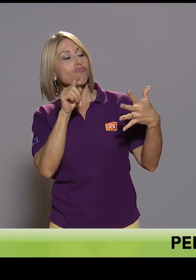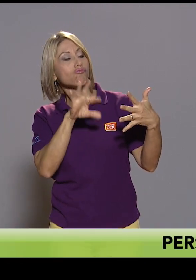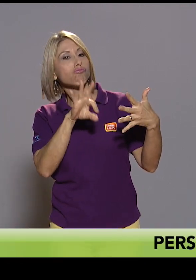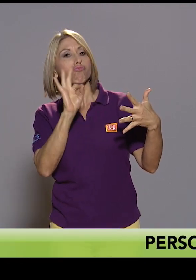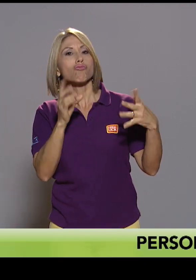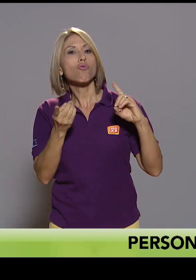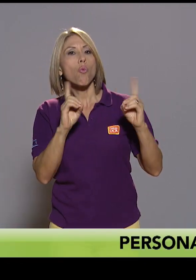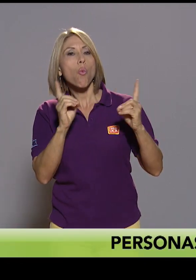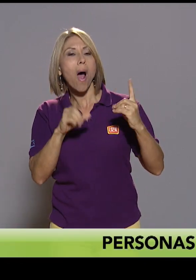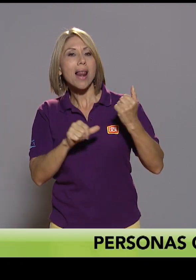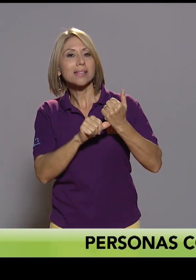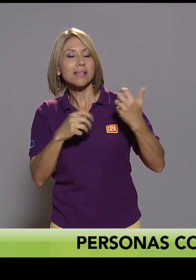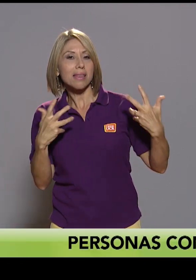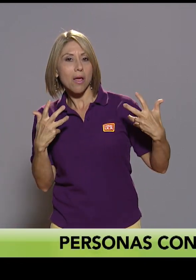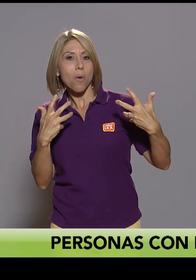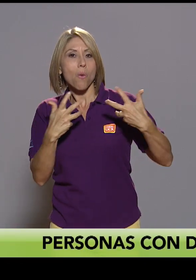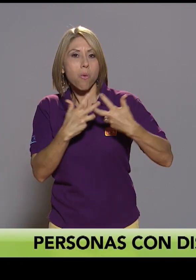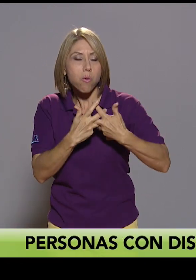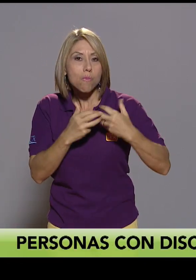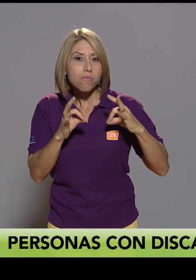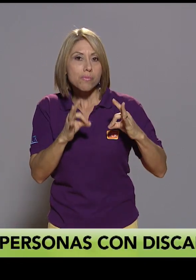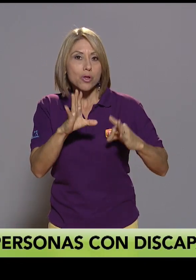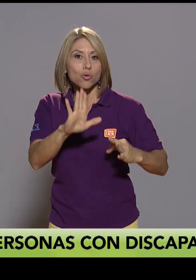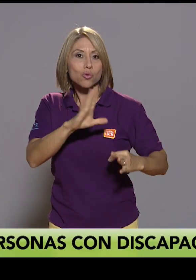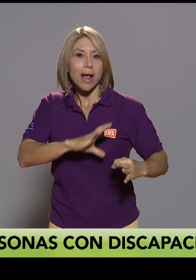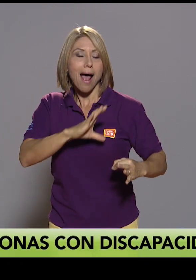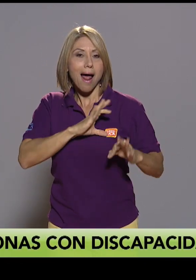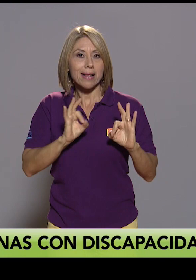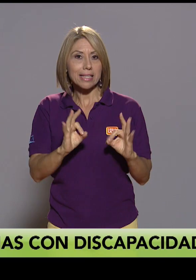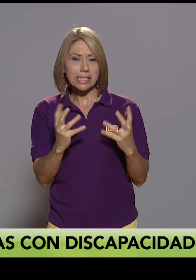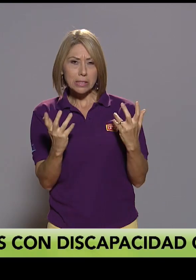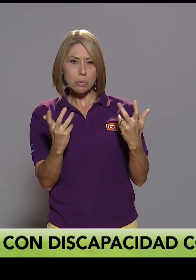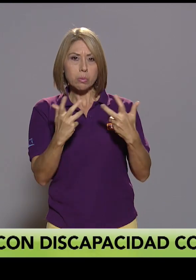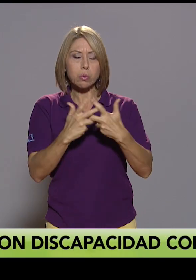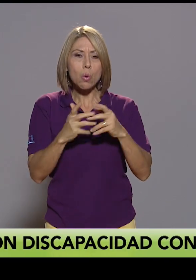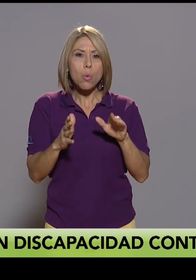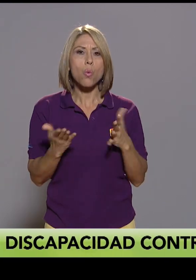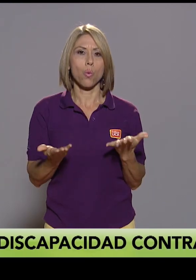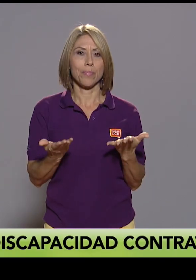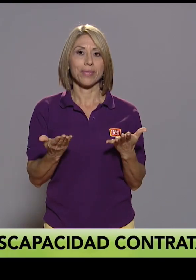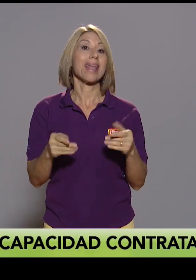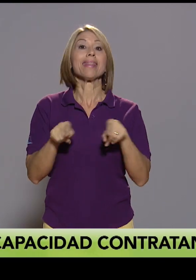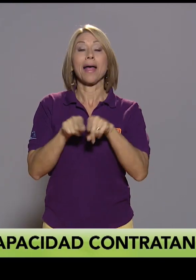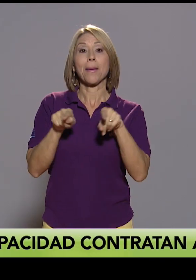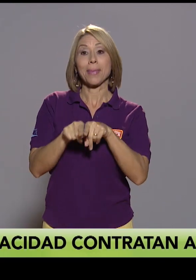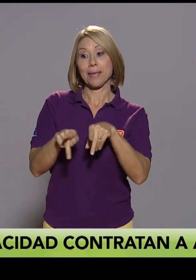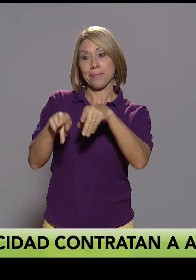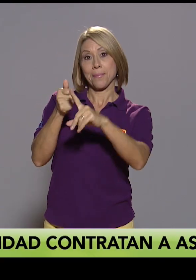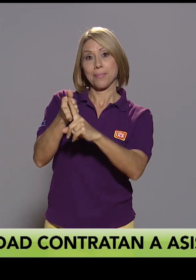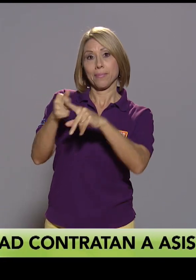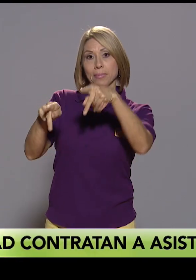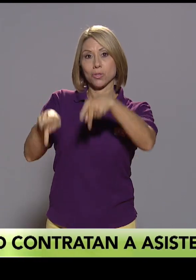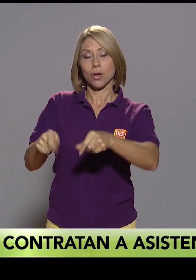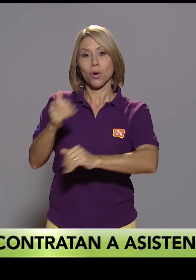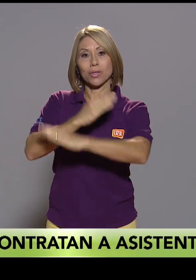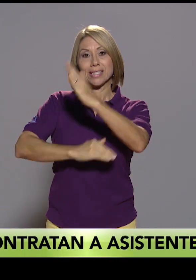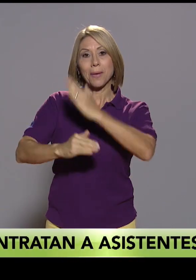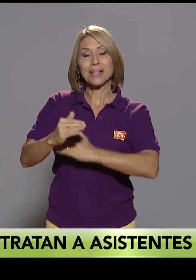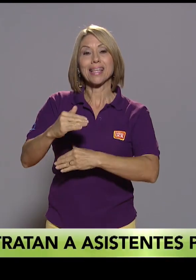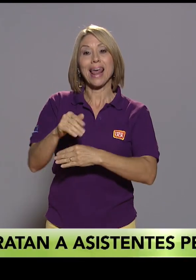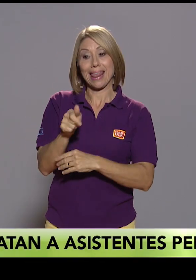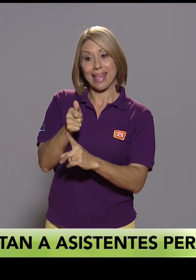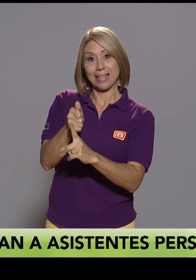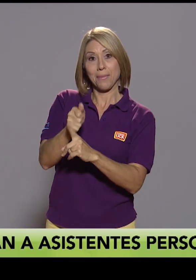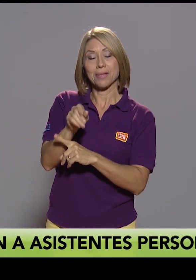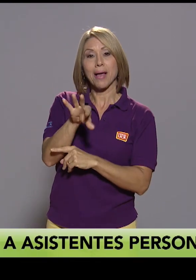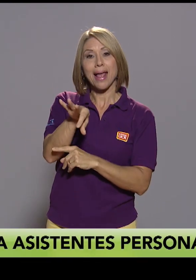A sus características, a sus condiciones. Habría todo un proceso de selección ahí de la persona con discapacidad, quién